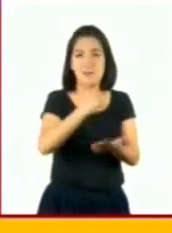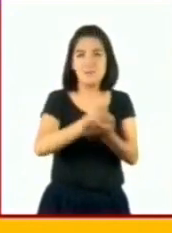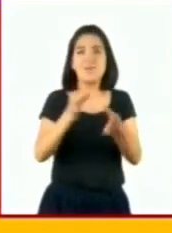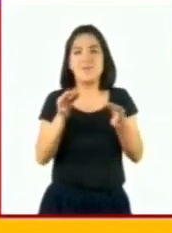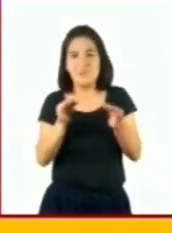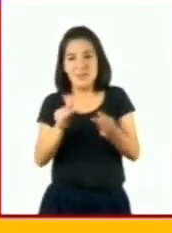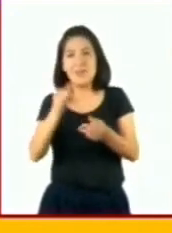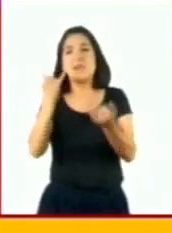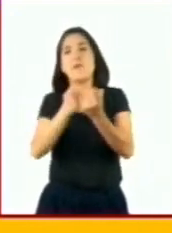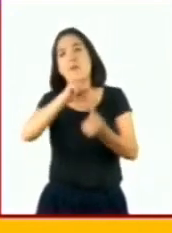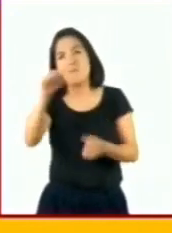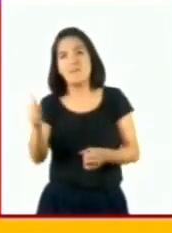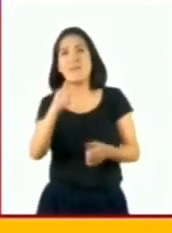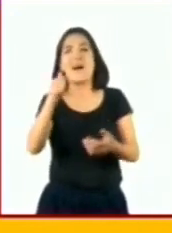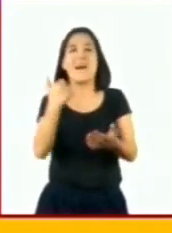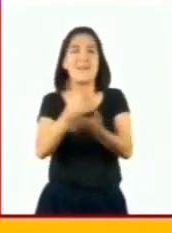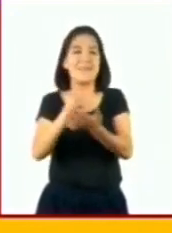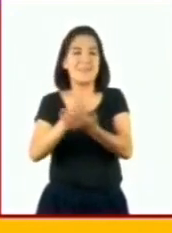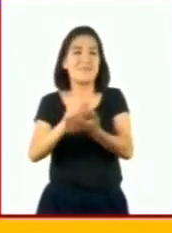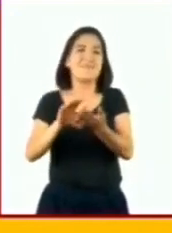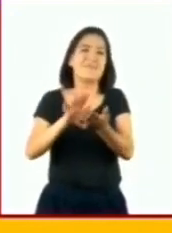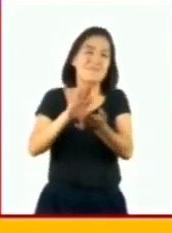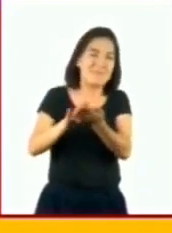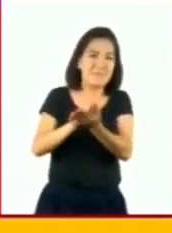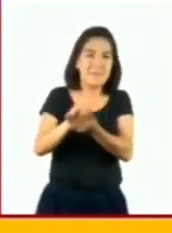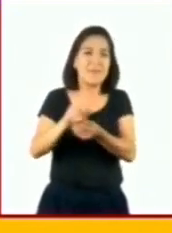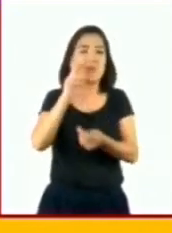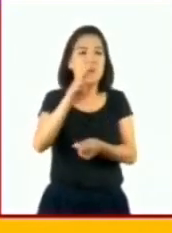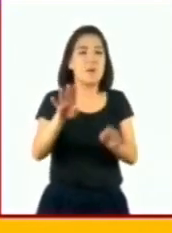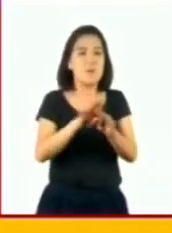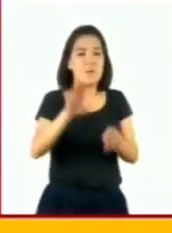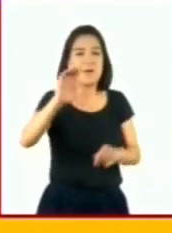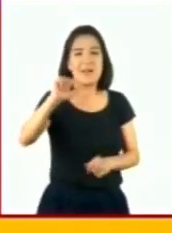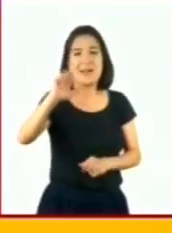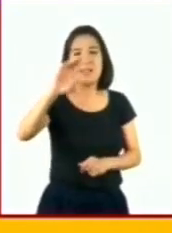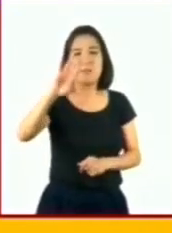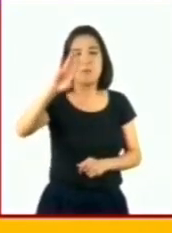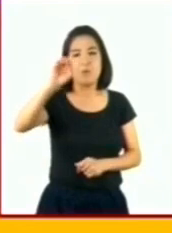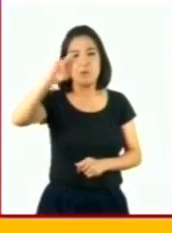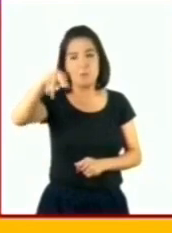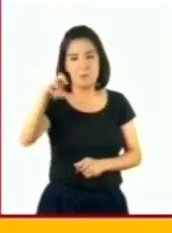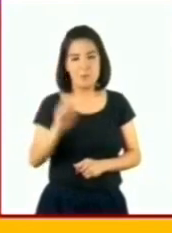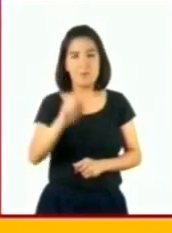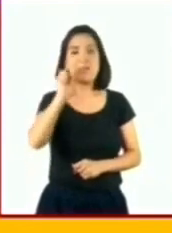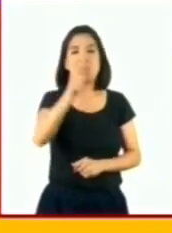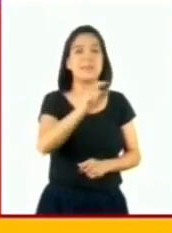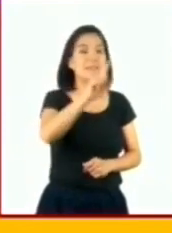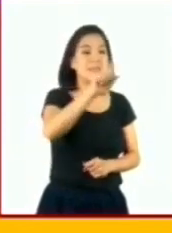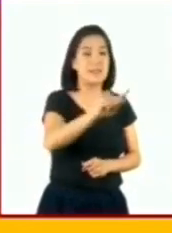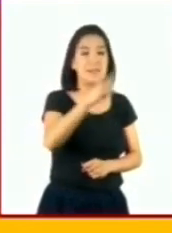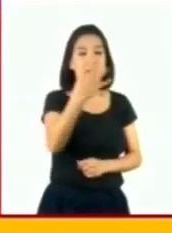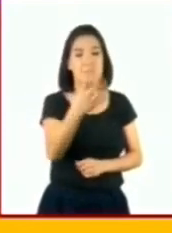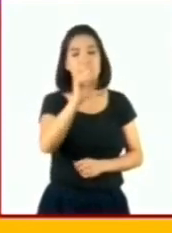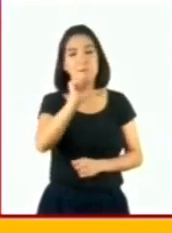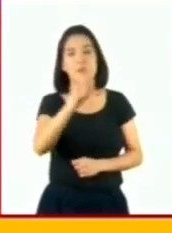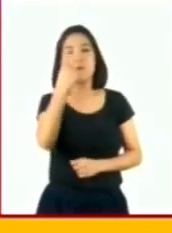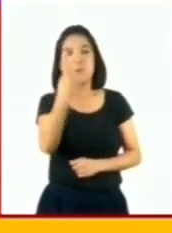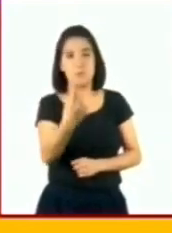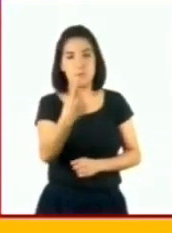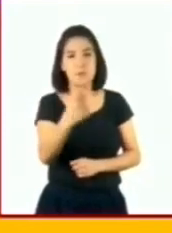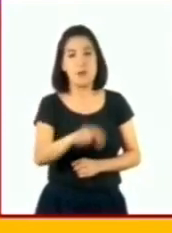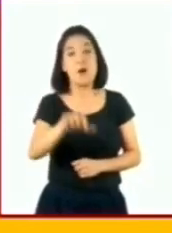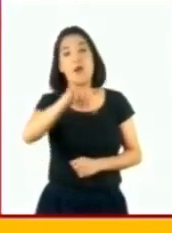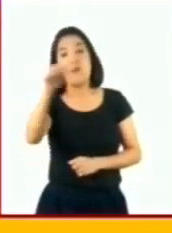arroz integral. Por ejemplo, los hidratos de carbono que contiene el arroz integral son 74.1 gramos